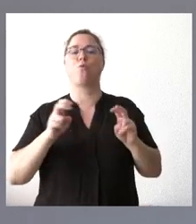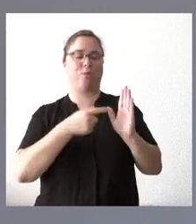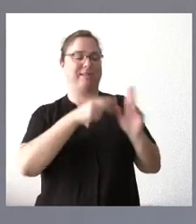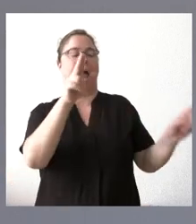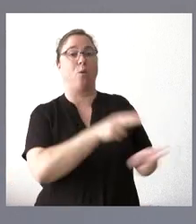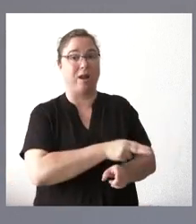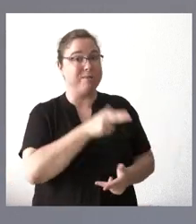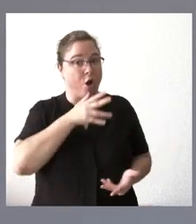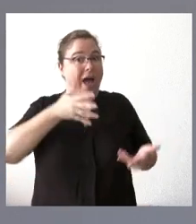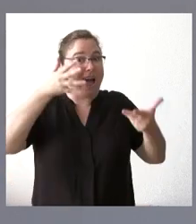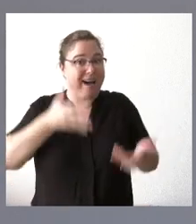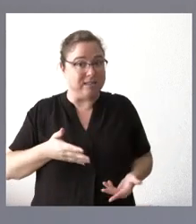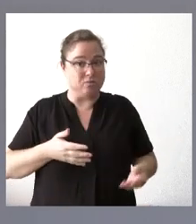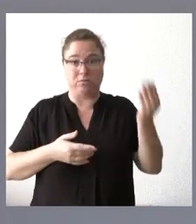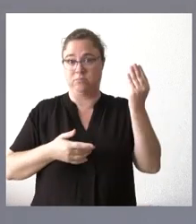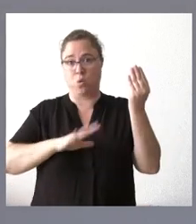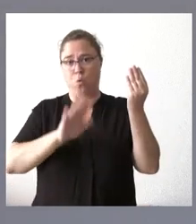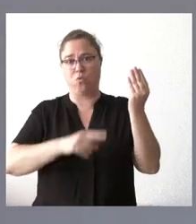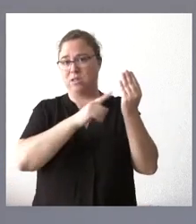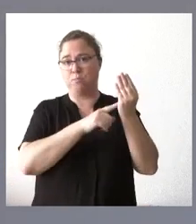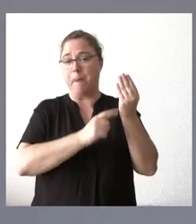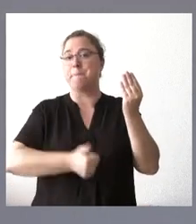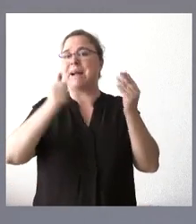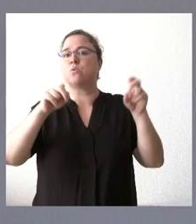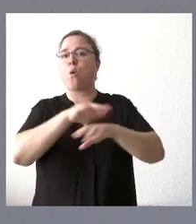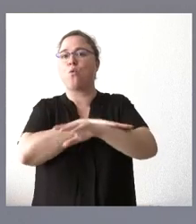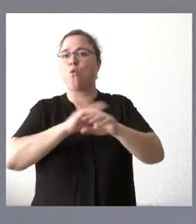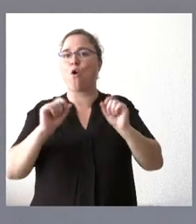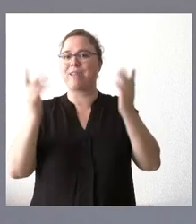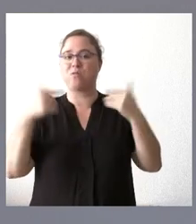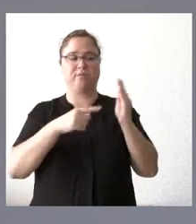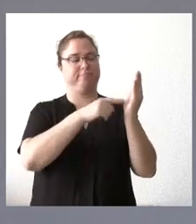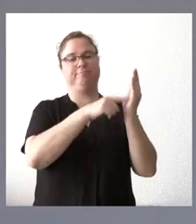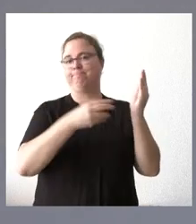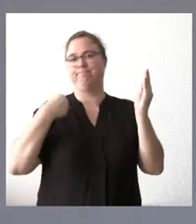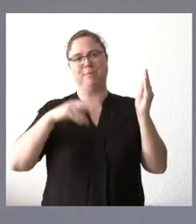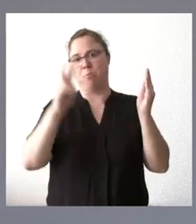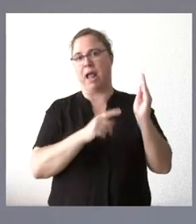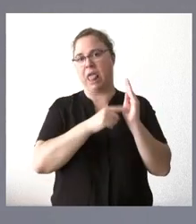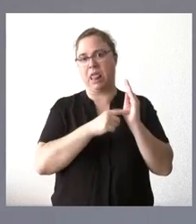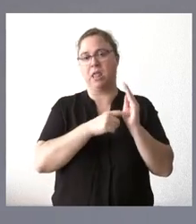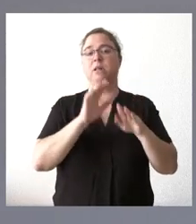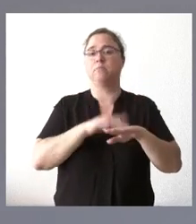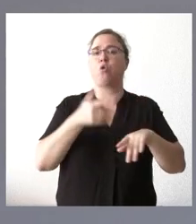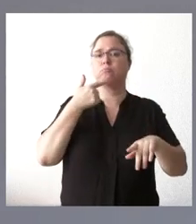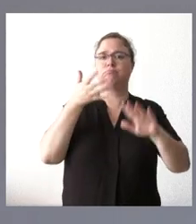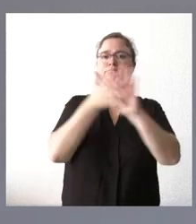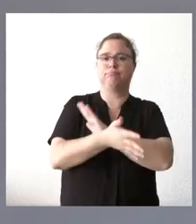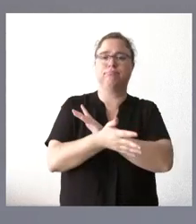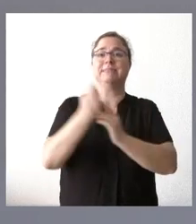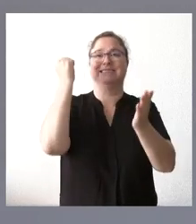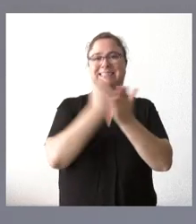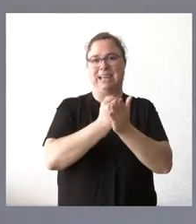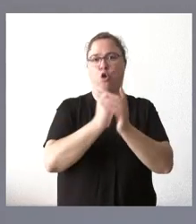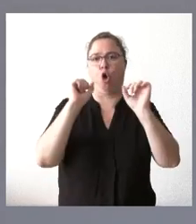Pero, a día de hoy, no conocemos ningún documento oficial del Ministerio que retire el que hoy tiene esta validez y es el que hoy tiene este sello